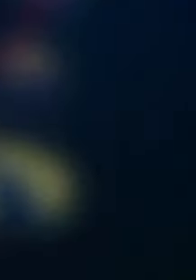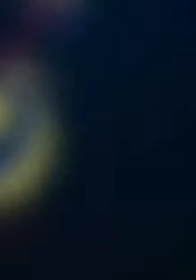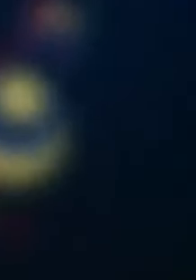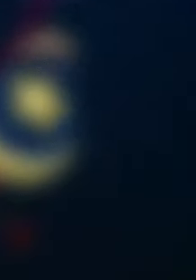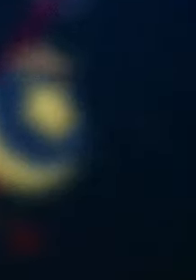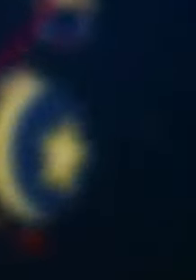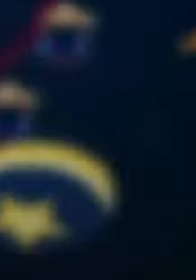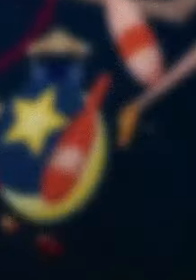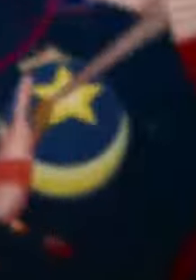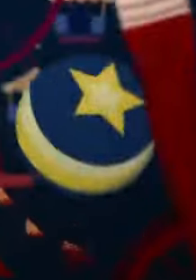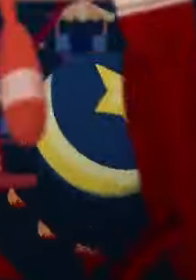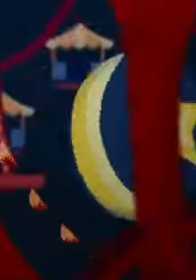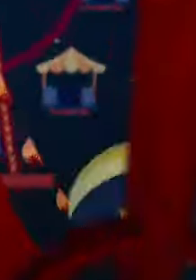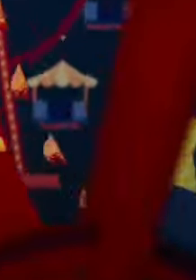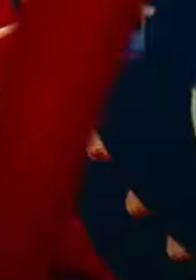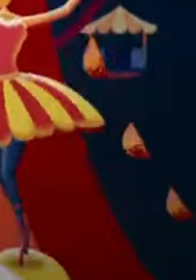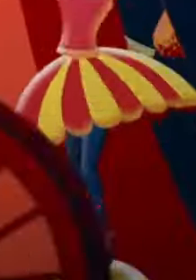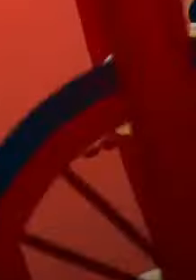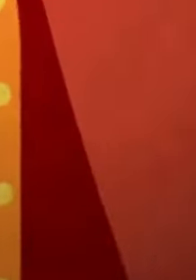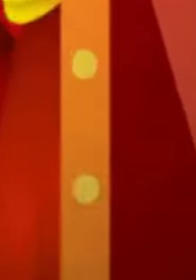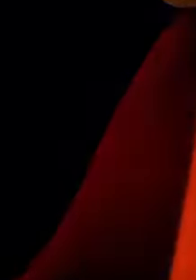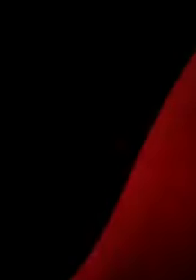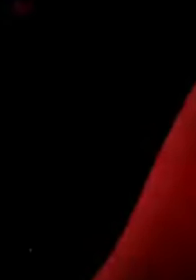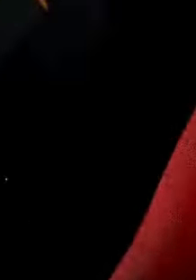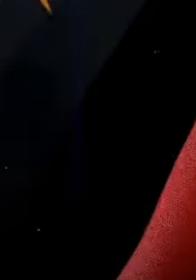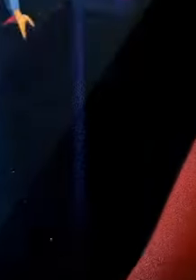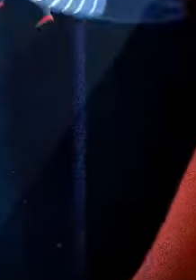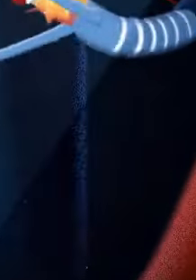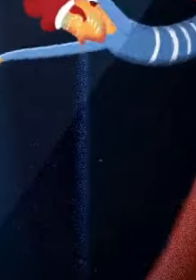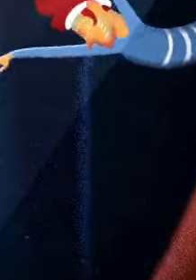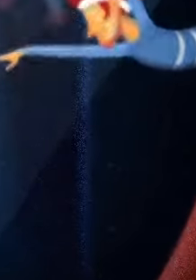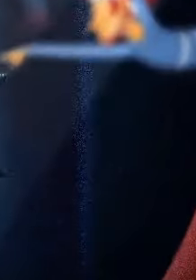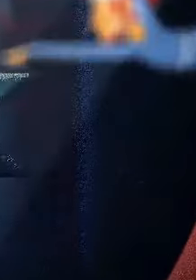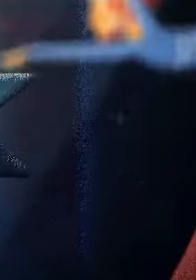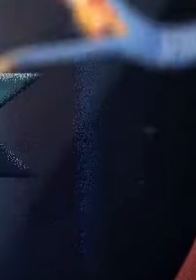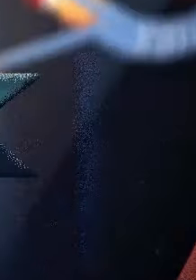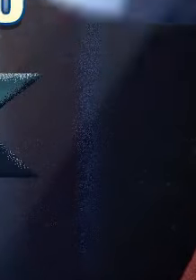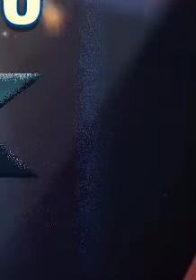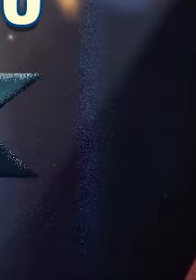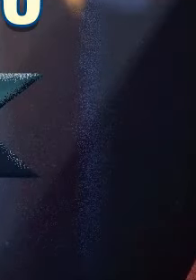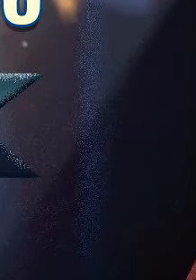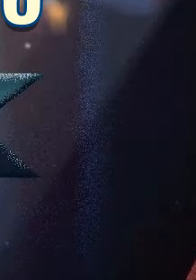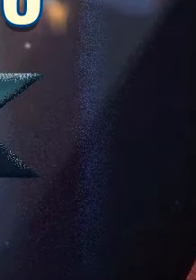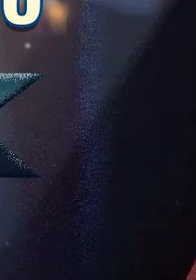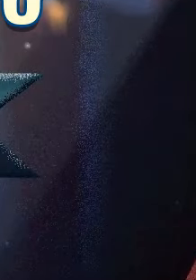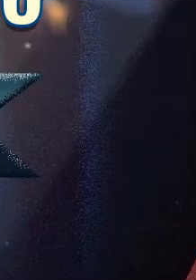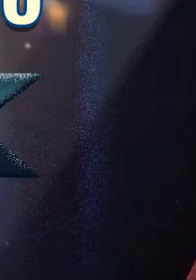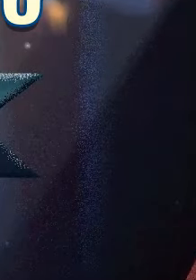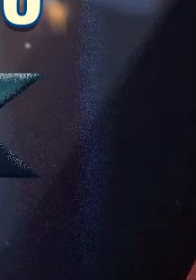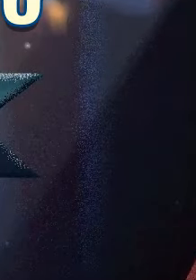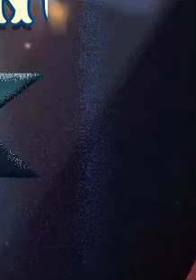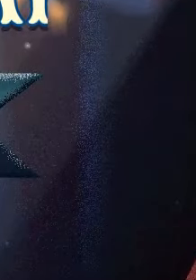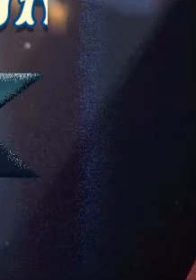que hipócrita es lópez todos recordaremos que cuando le echaron para atrás su